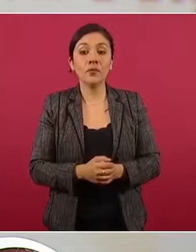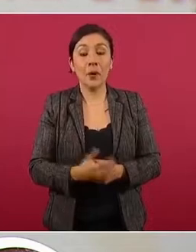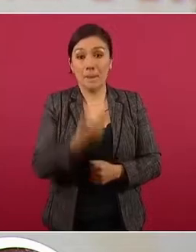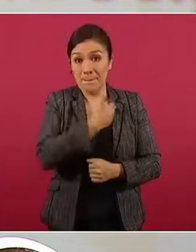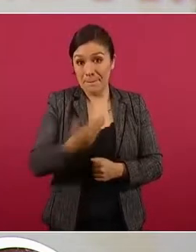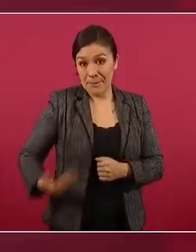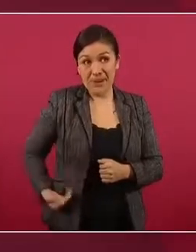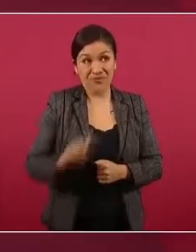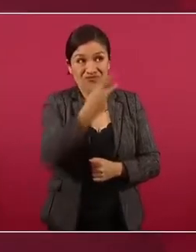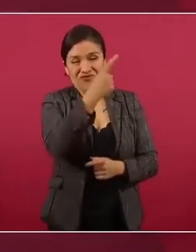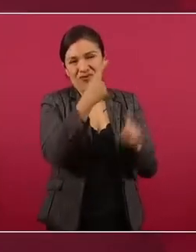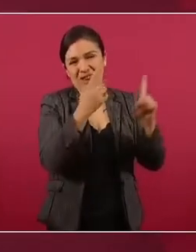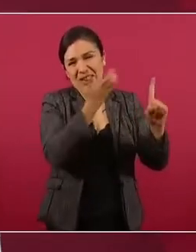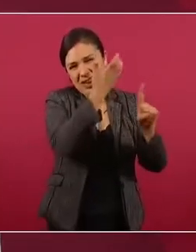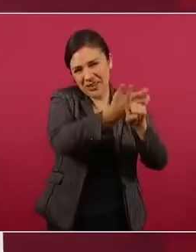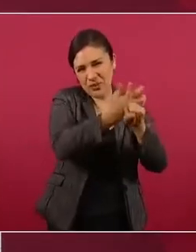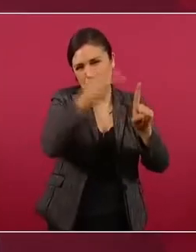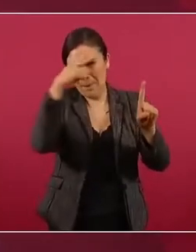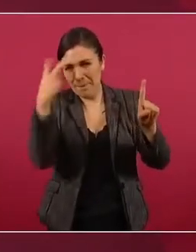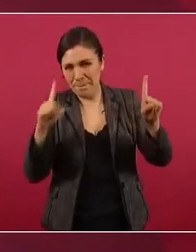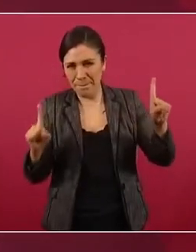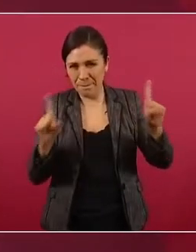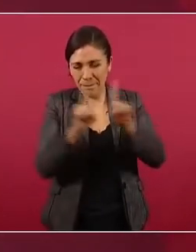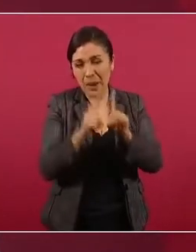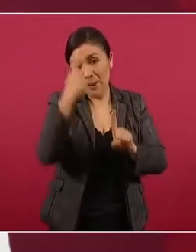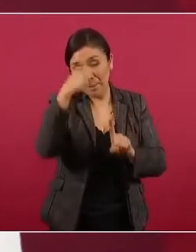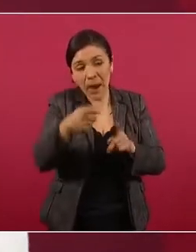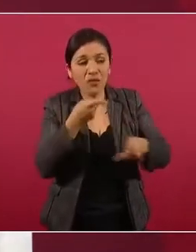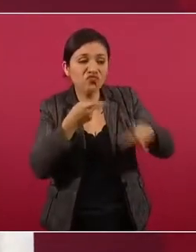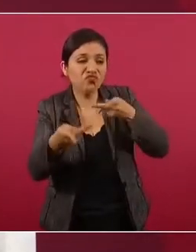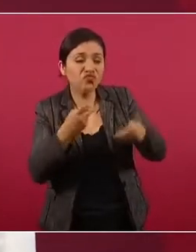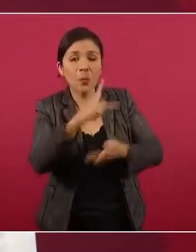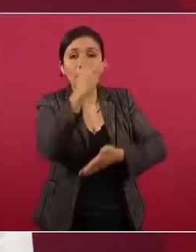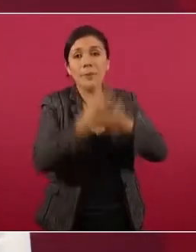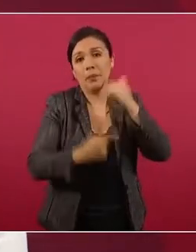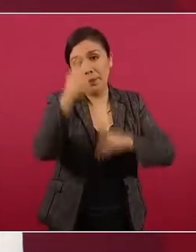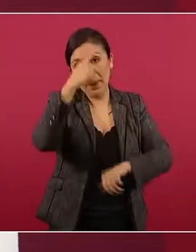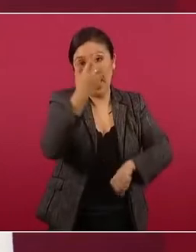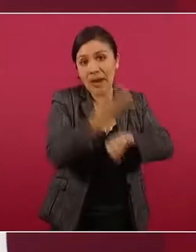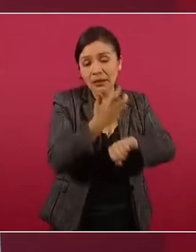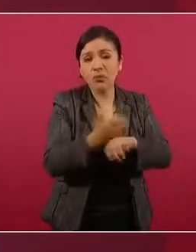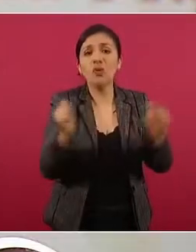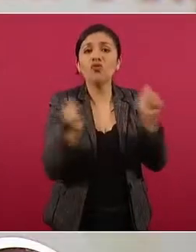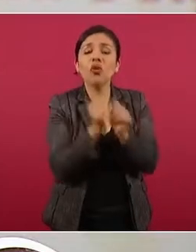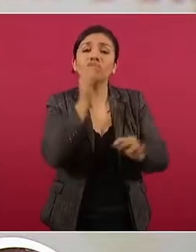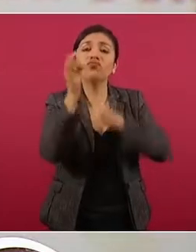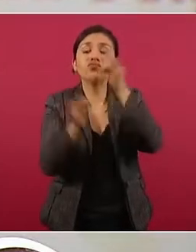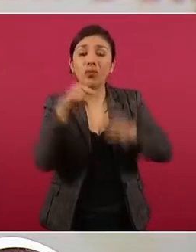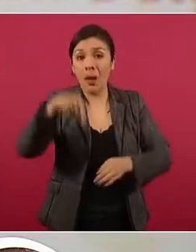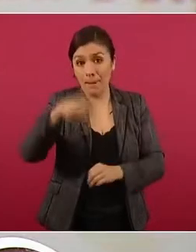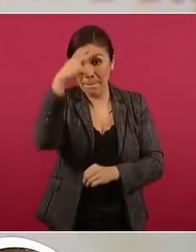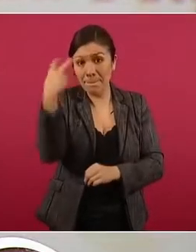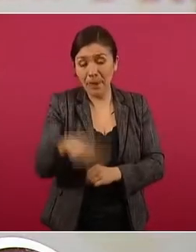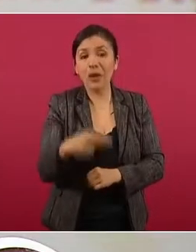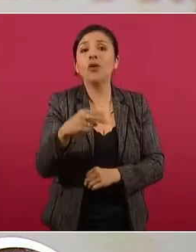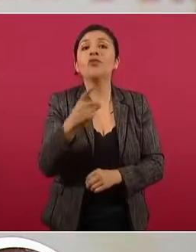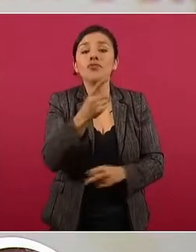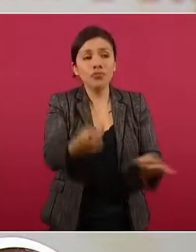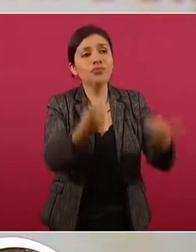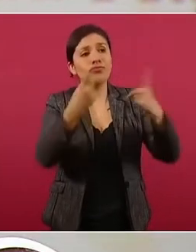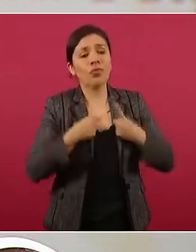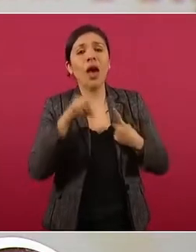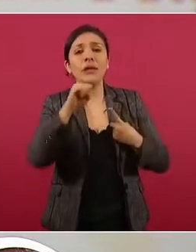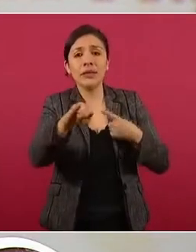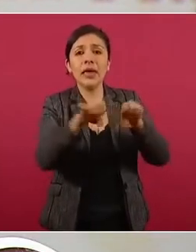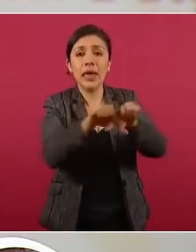presidentes se centró en los temas de la Agenda de Estados Unidos y el anuncio de que México recibiría los equipos.